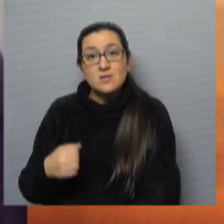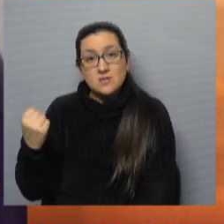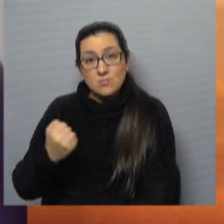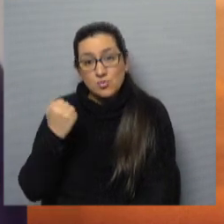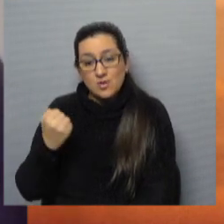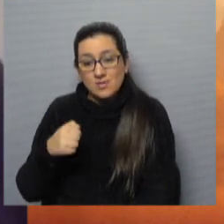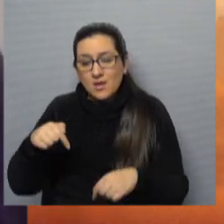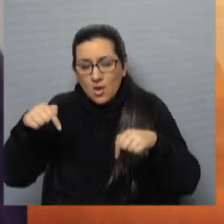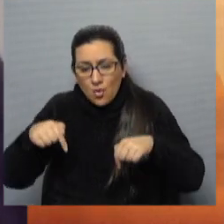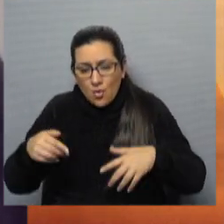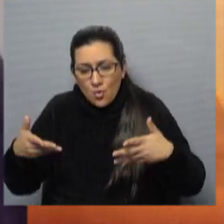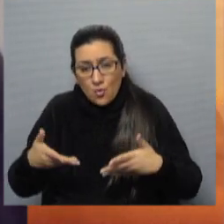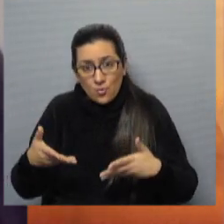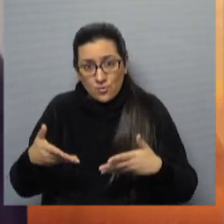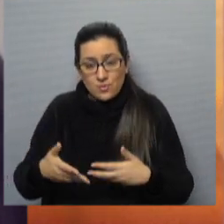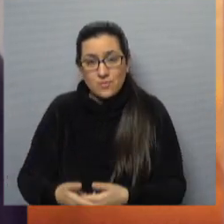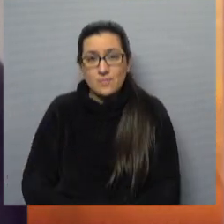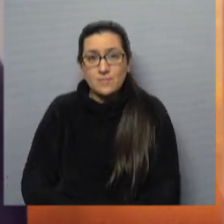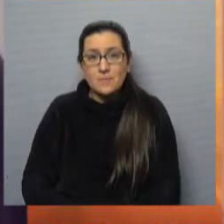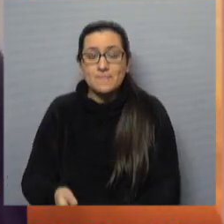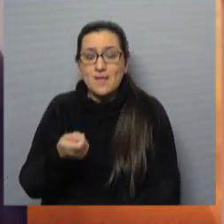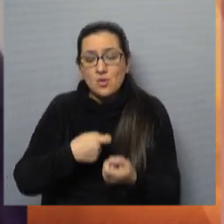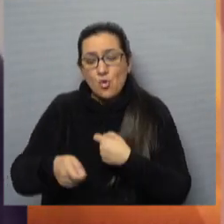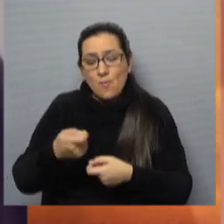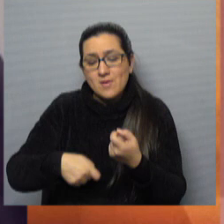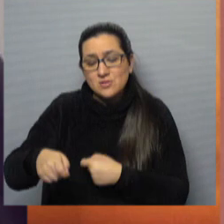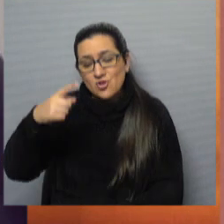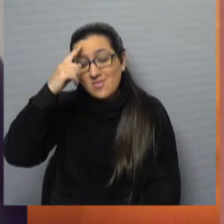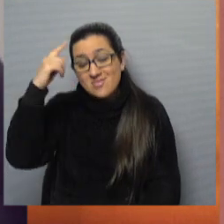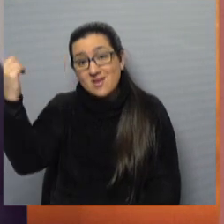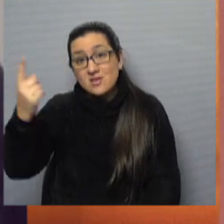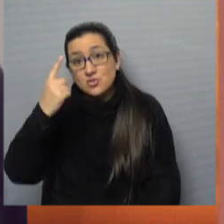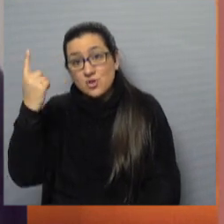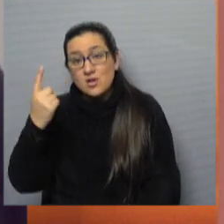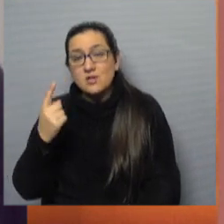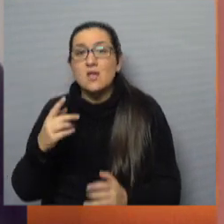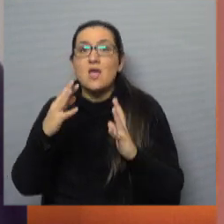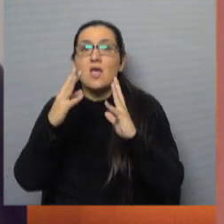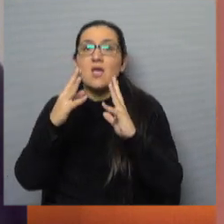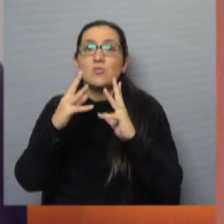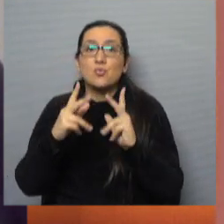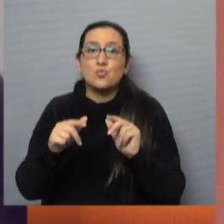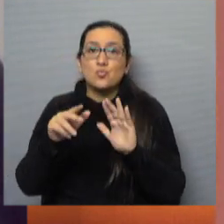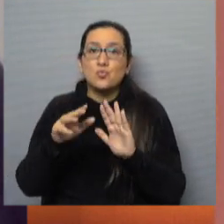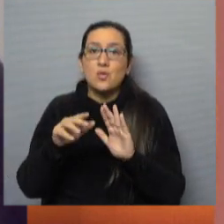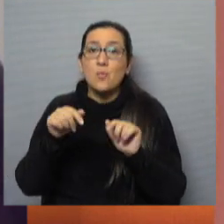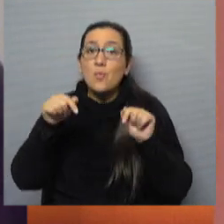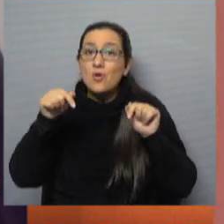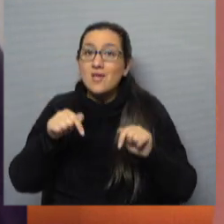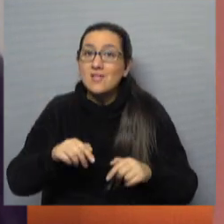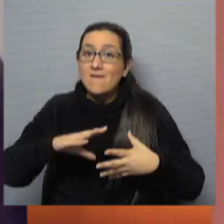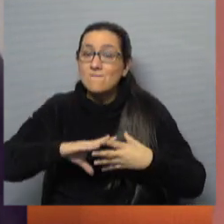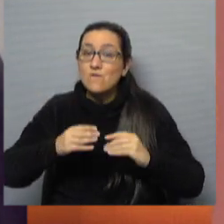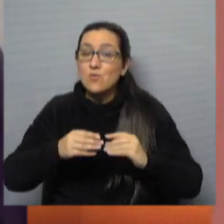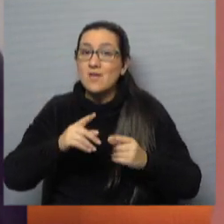de que hoy en día el comercio internacional está estructurado por este tipo